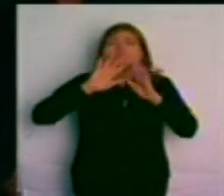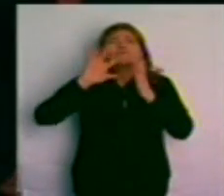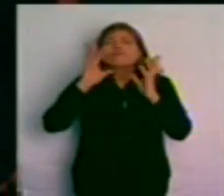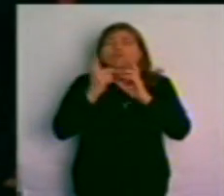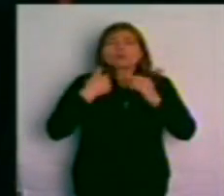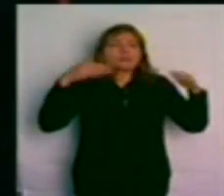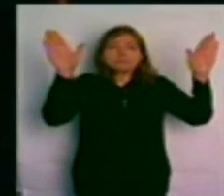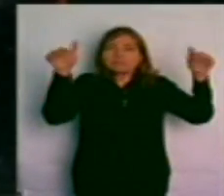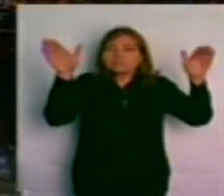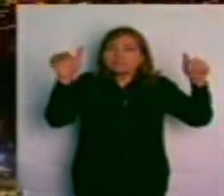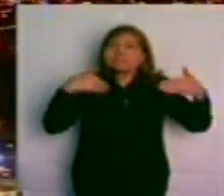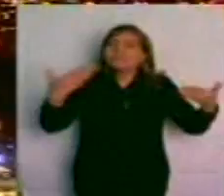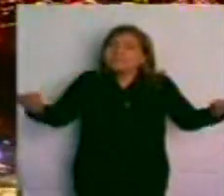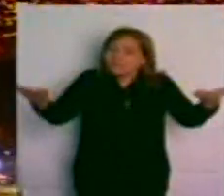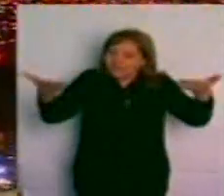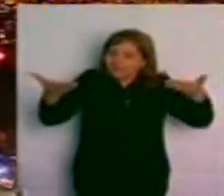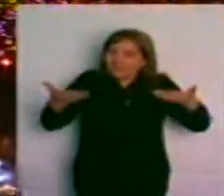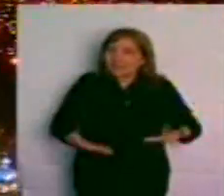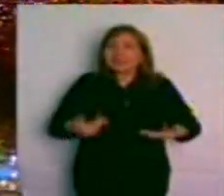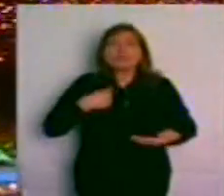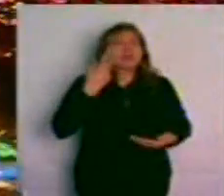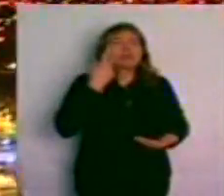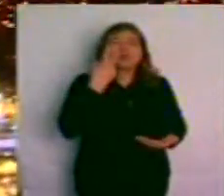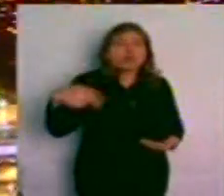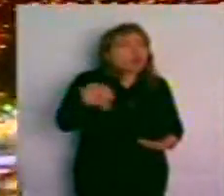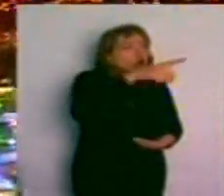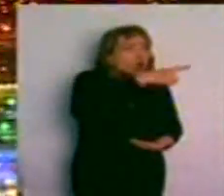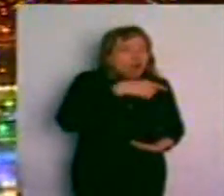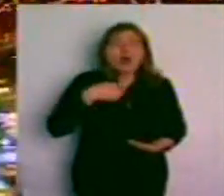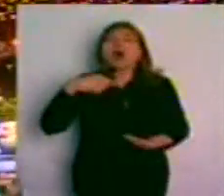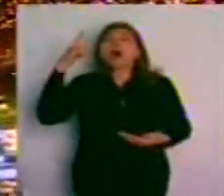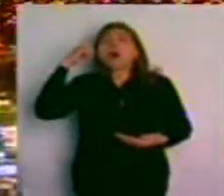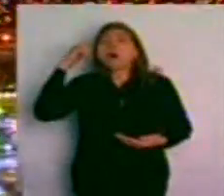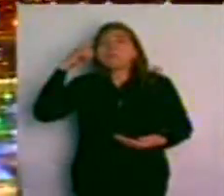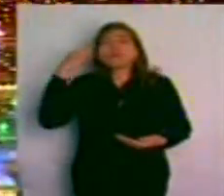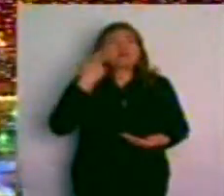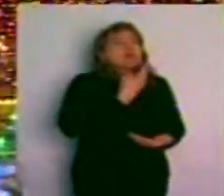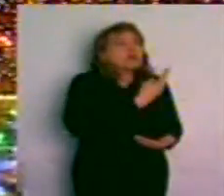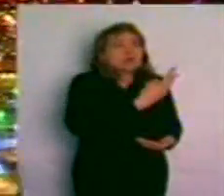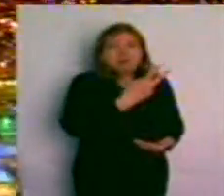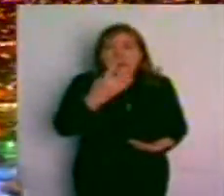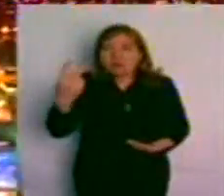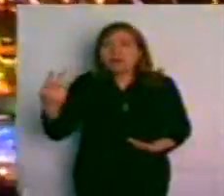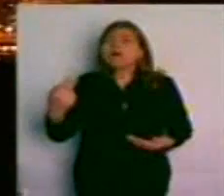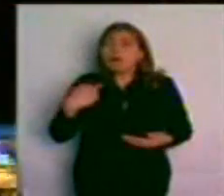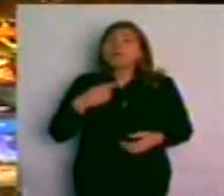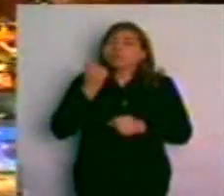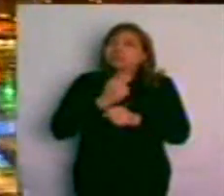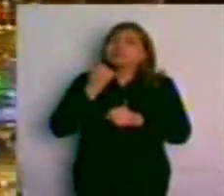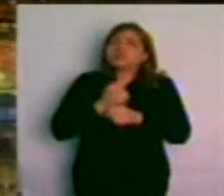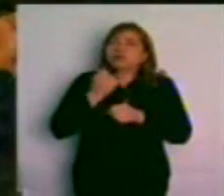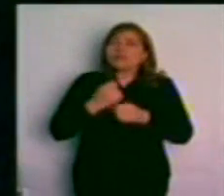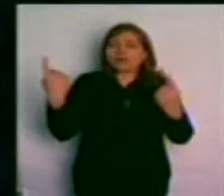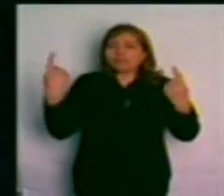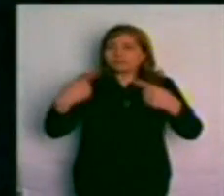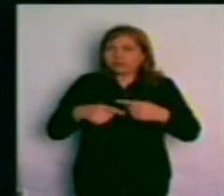a todos para conocer y para aprender. Tuvimos que remover también muchos obstáculos, pero bueno, terca la mula,